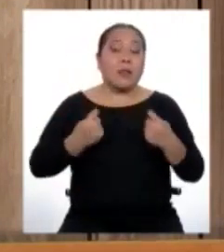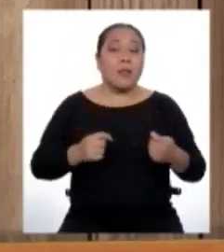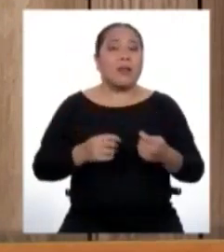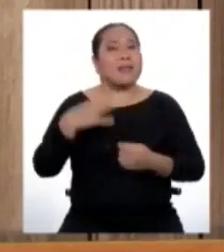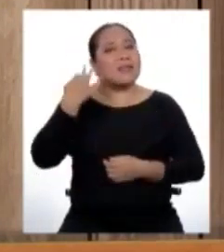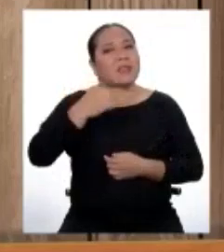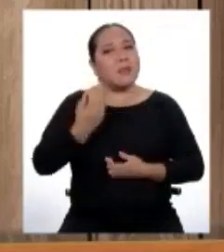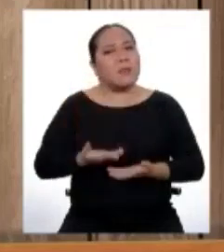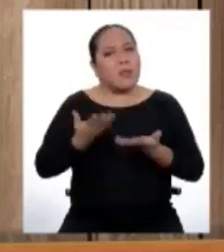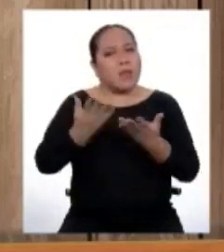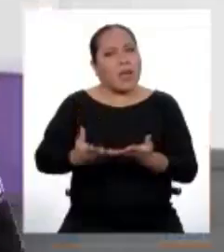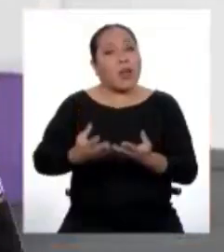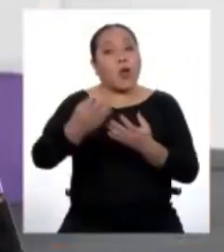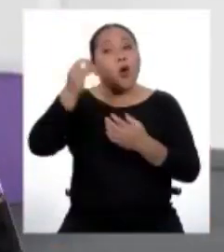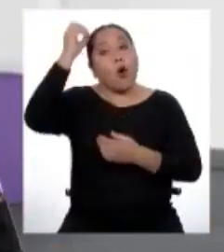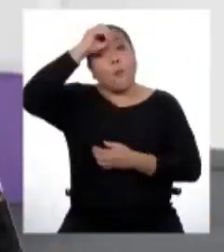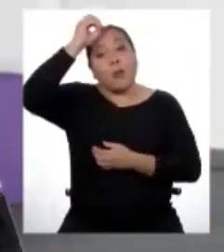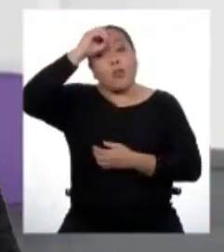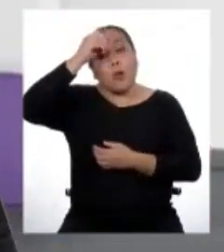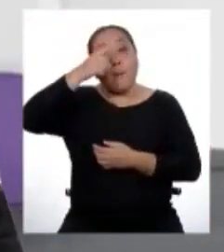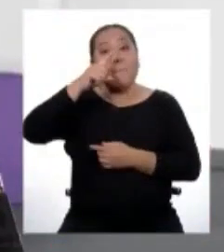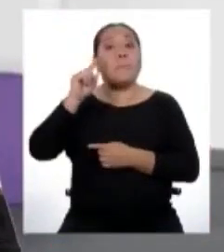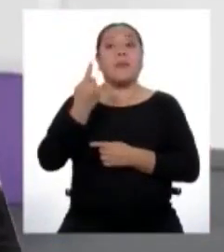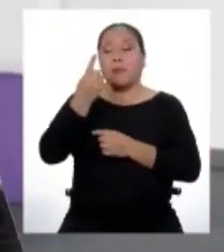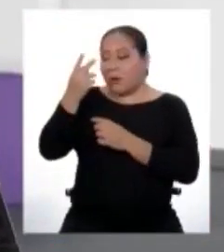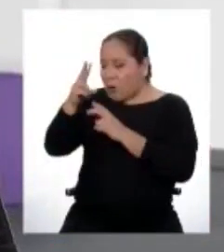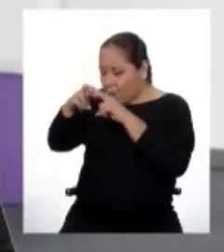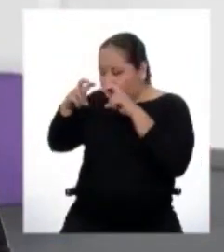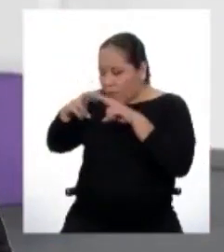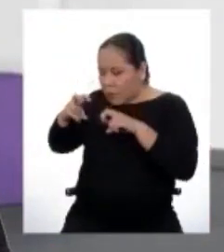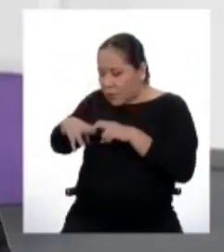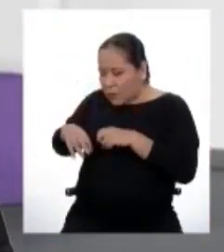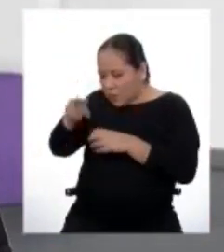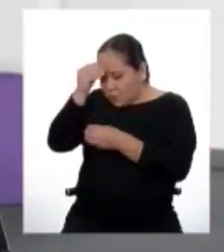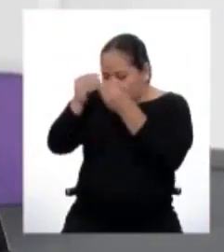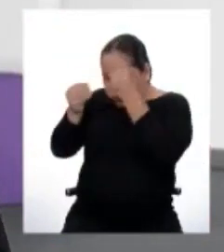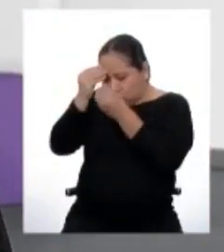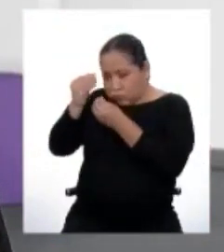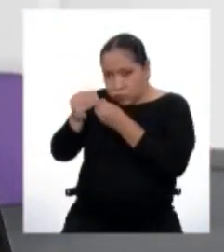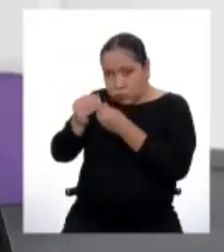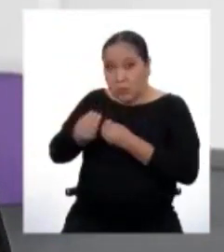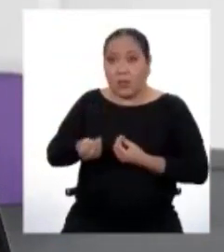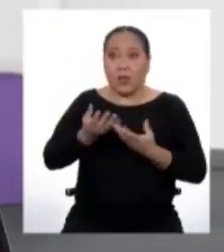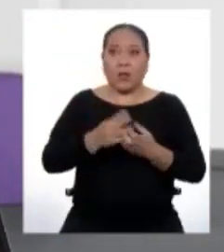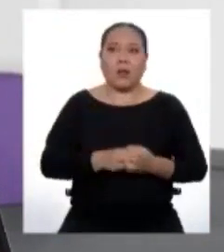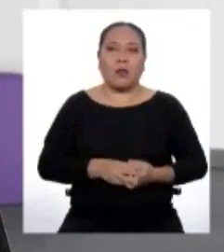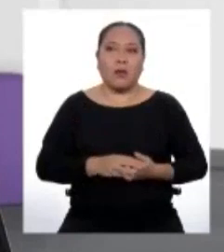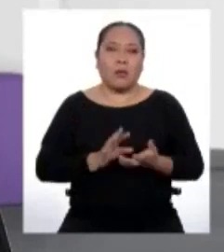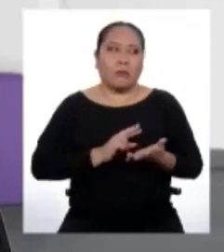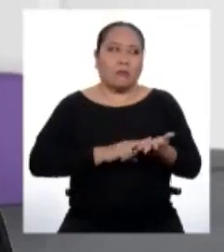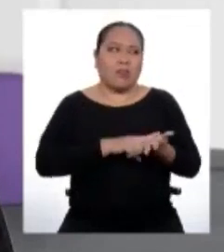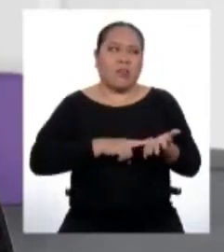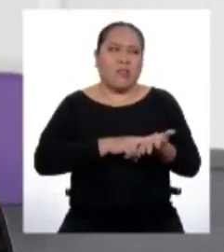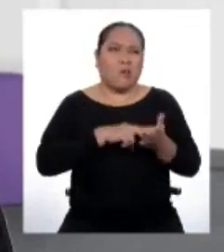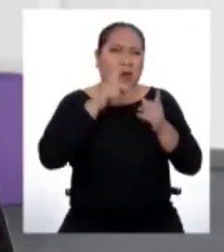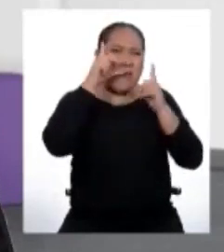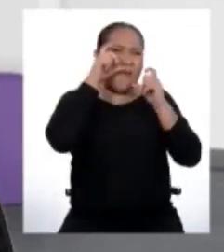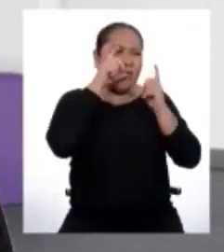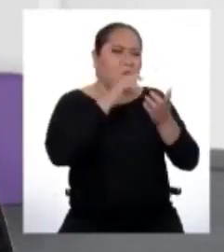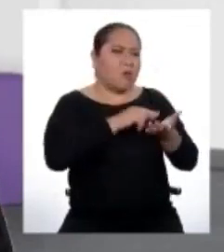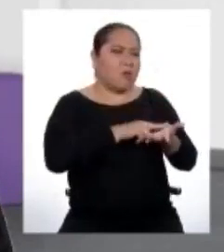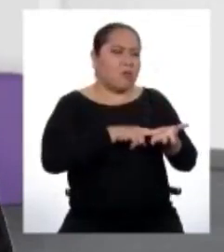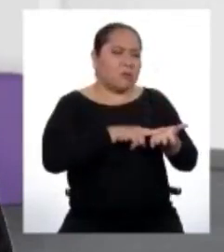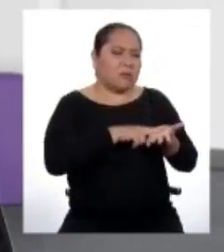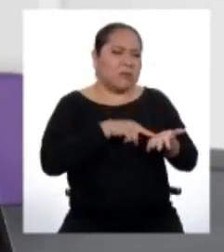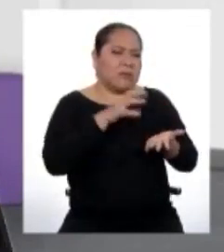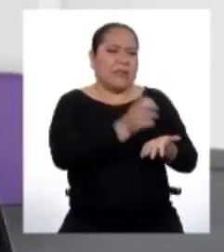dar opiniones informadas. Por supuesto, voy a borrar nomás una foto que publiqué. Mejor si la